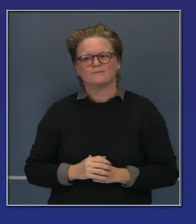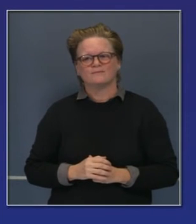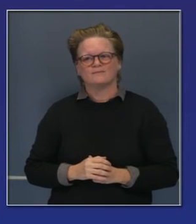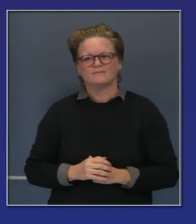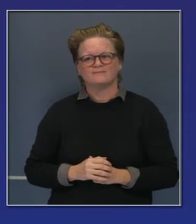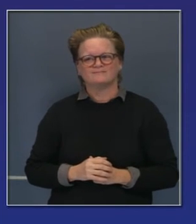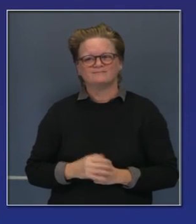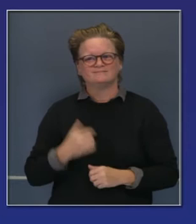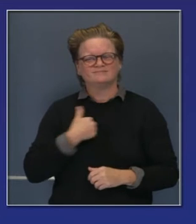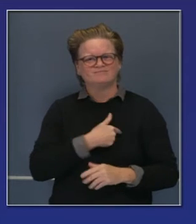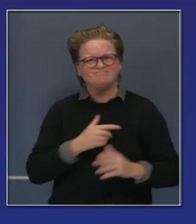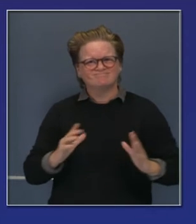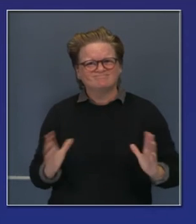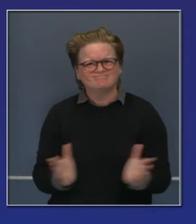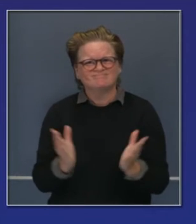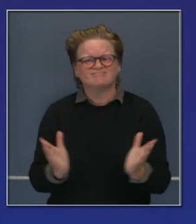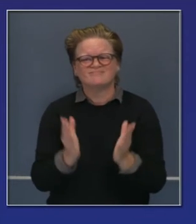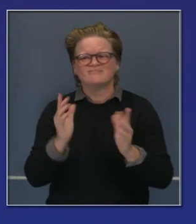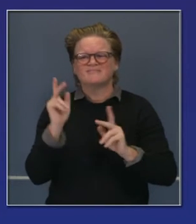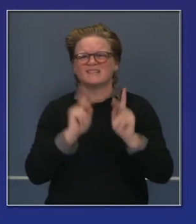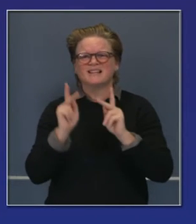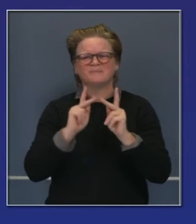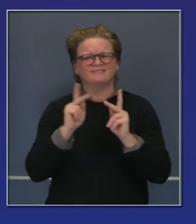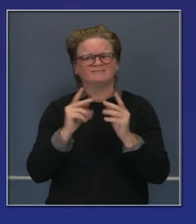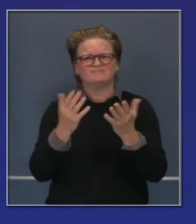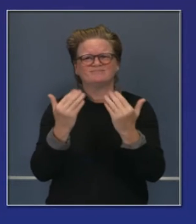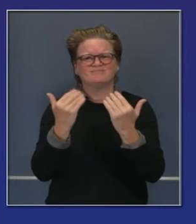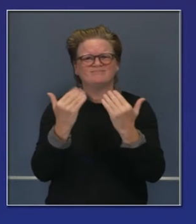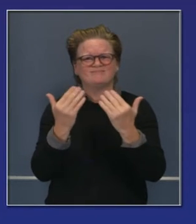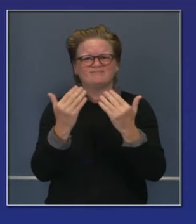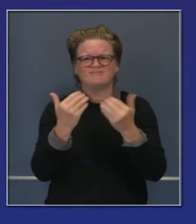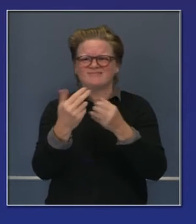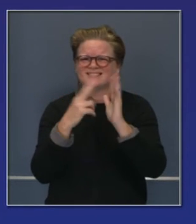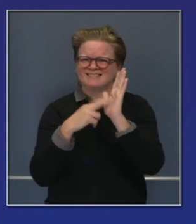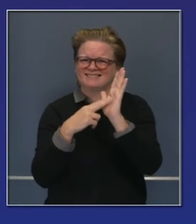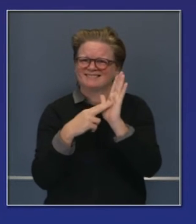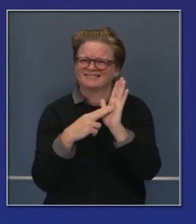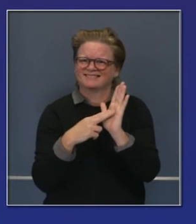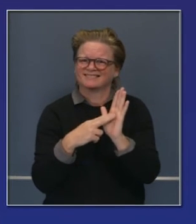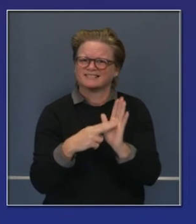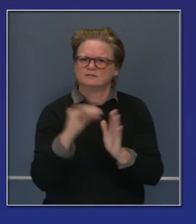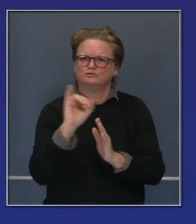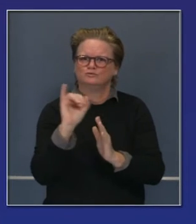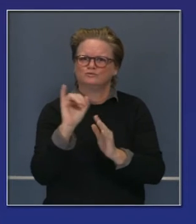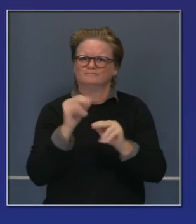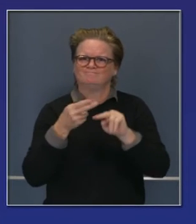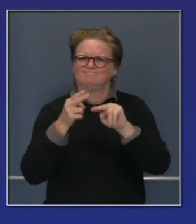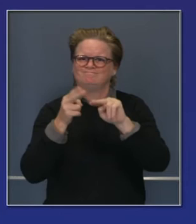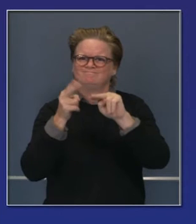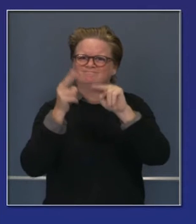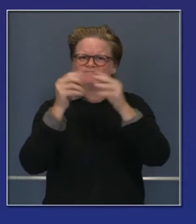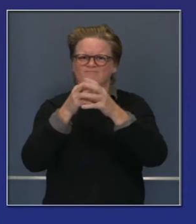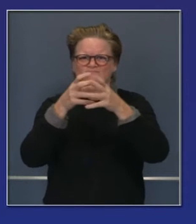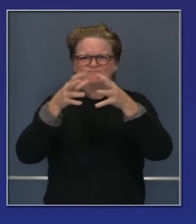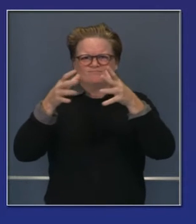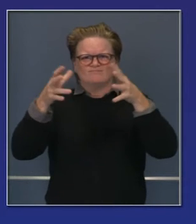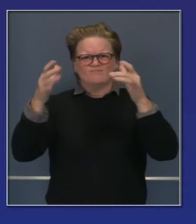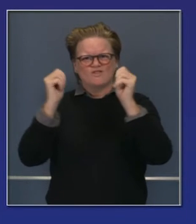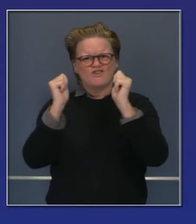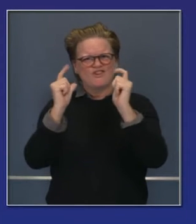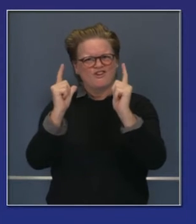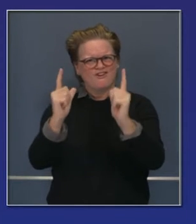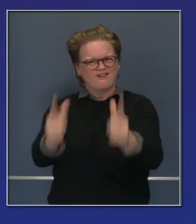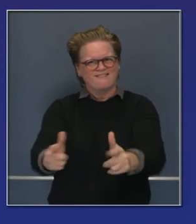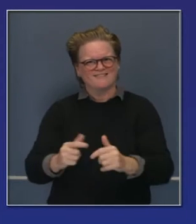expandir la cobertura médica. A través de los intercambios de pólizas y les instamos a que hagan lo mismo. Con